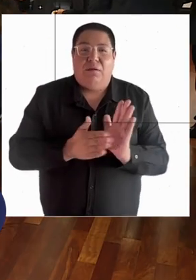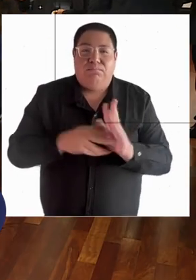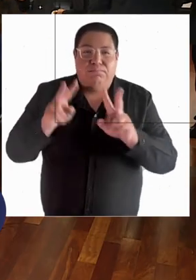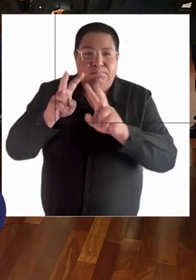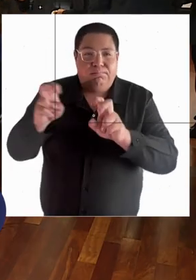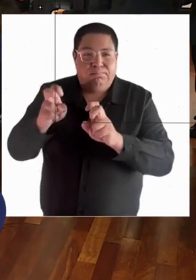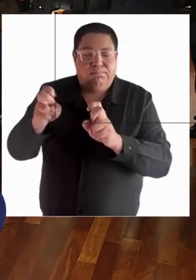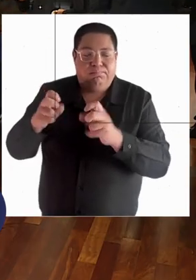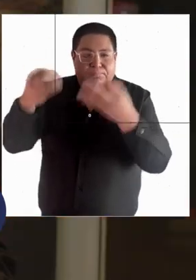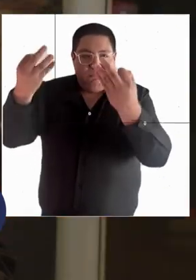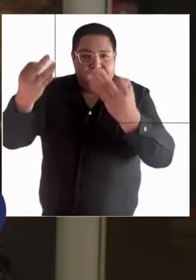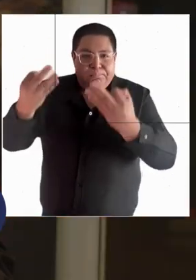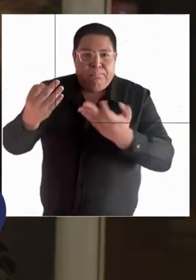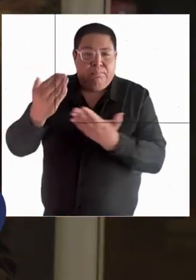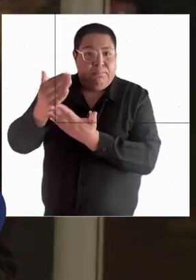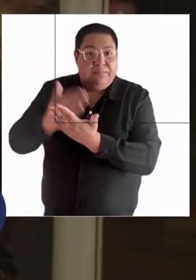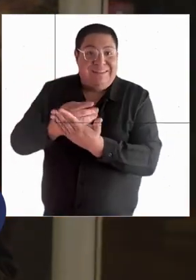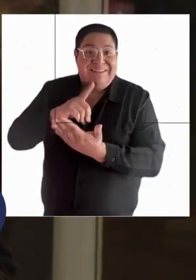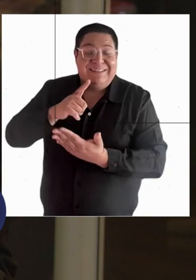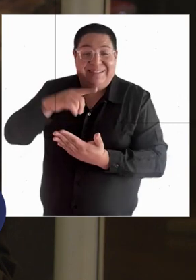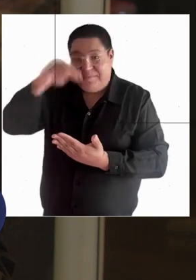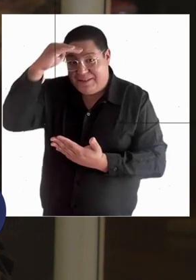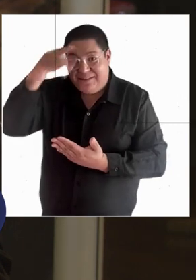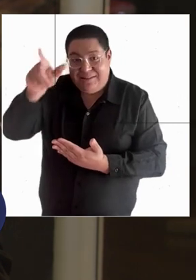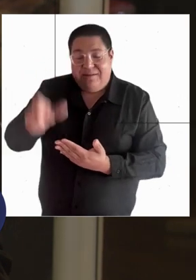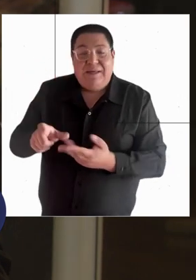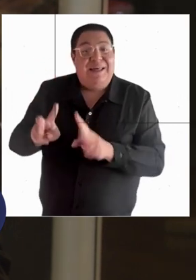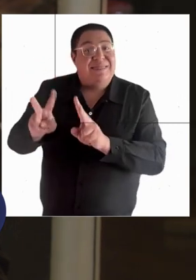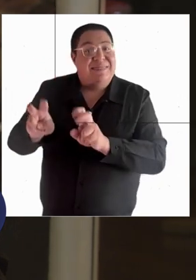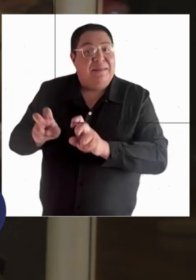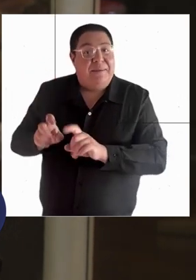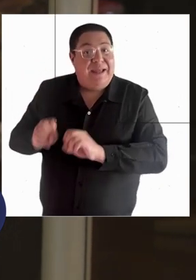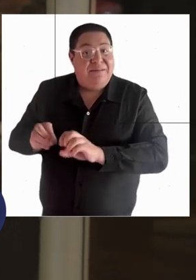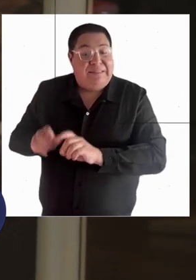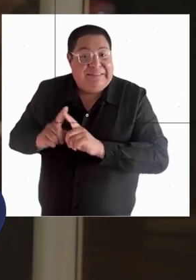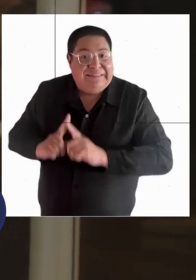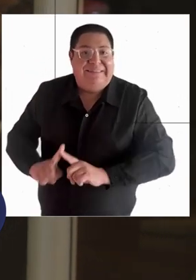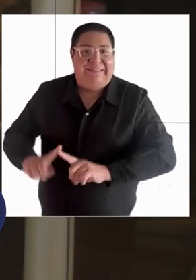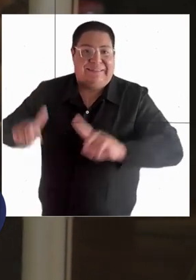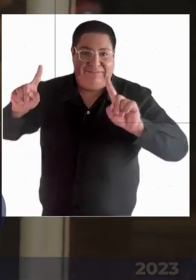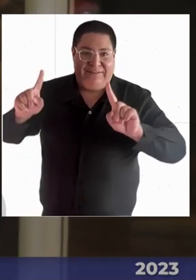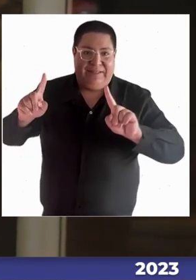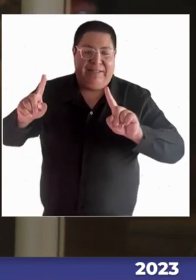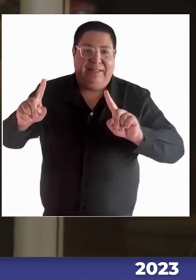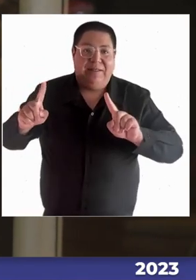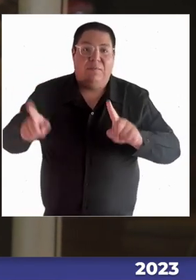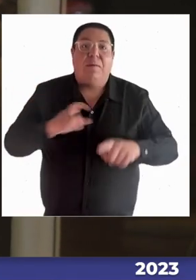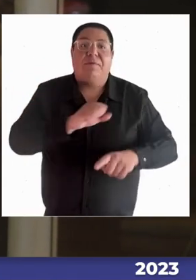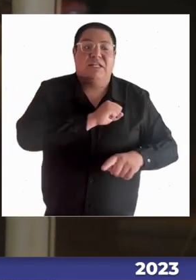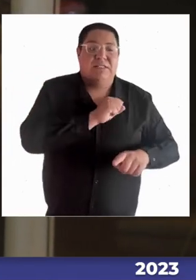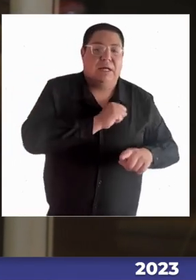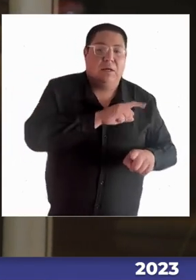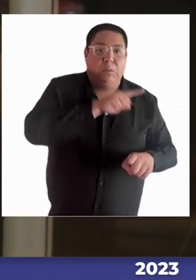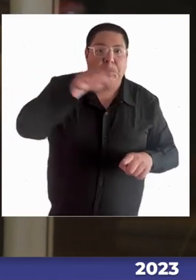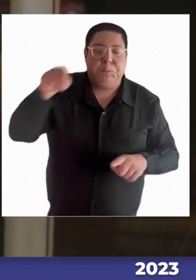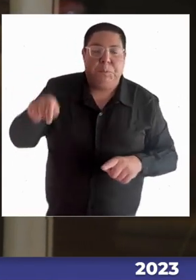Bueno, senador, a propósito de qué territorios pertenecen como esta familia,